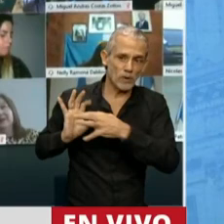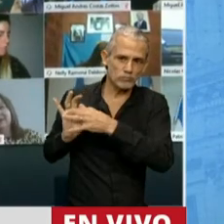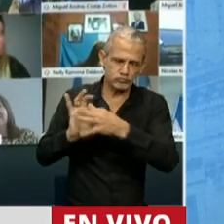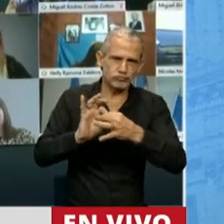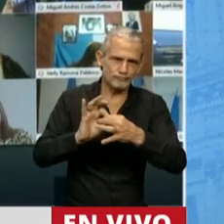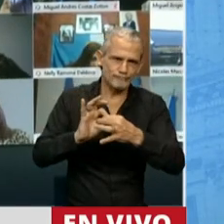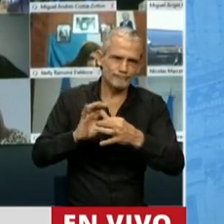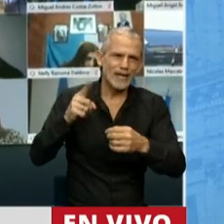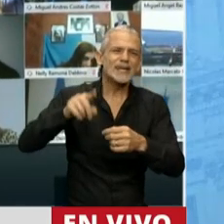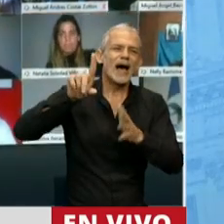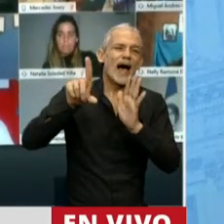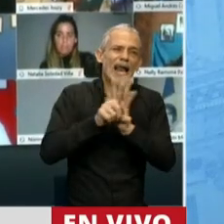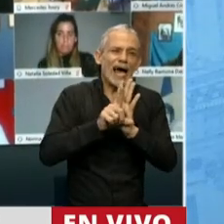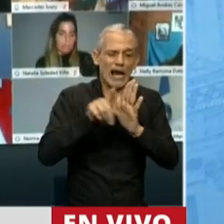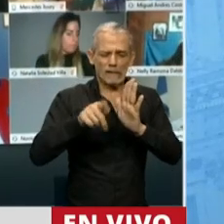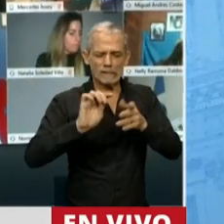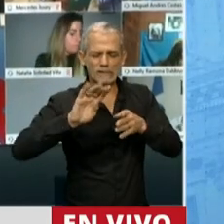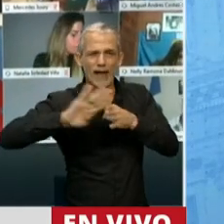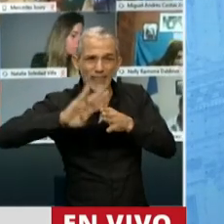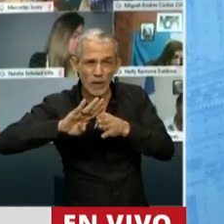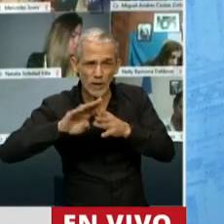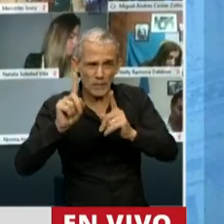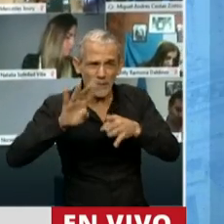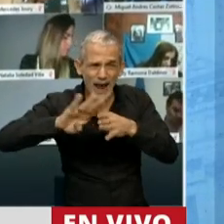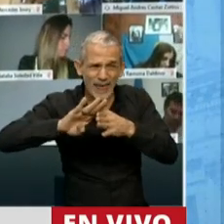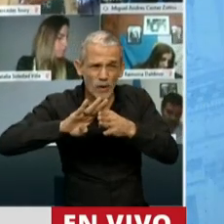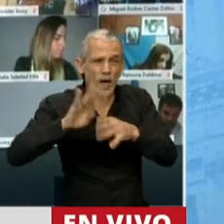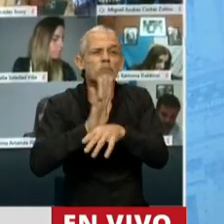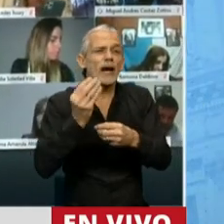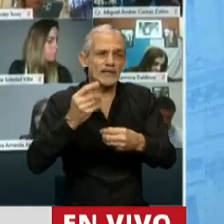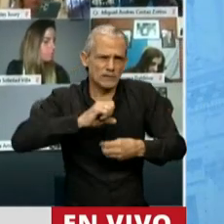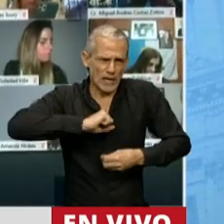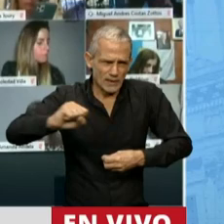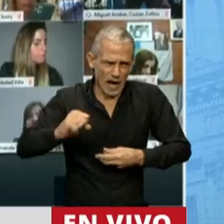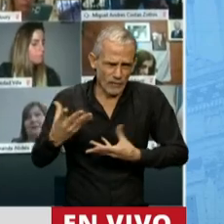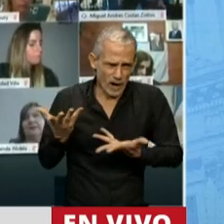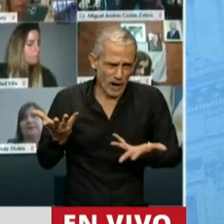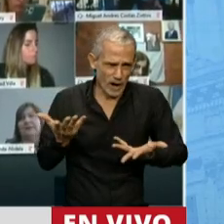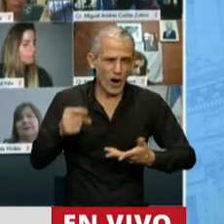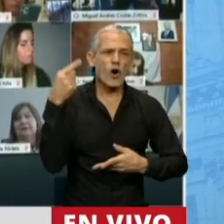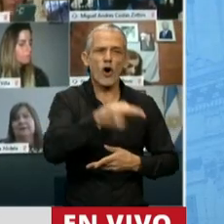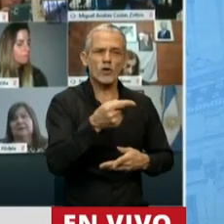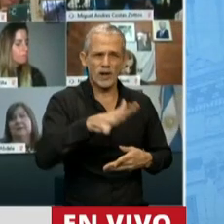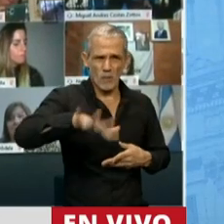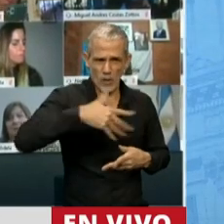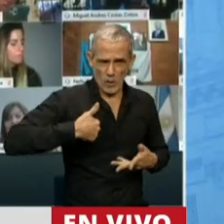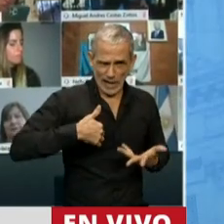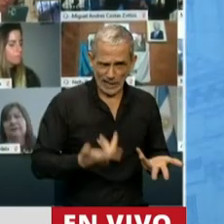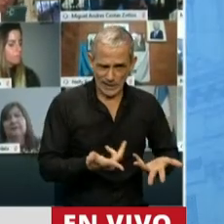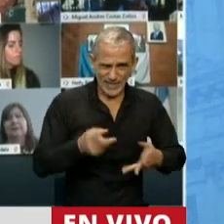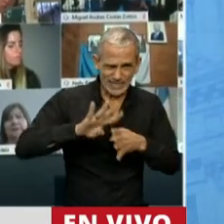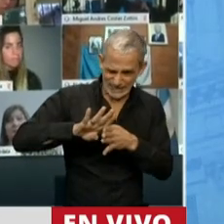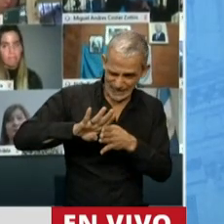legitimidad y legalidad a una verdadera estafa contra el pueblo argentino, que lo único que va a hacer